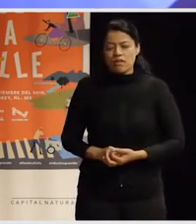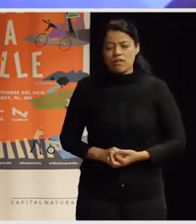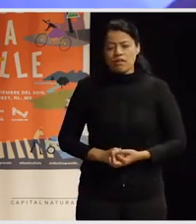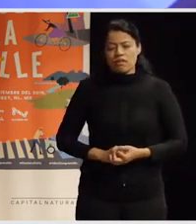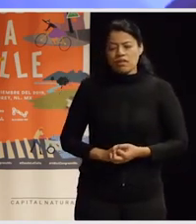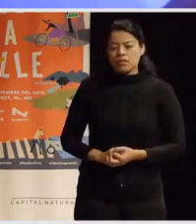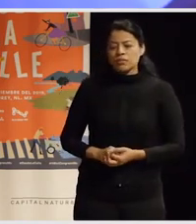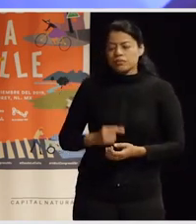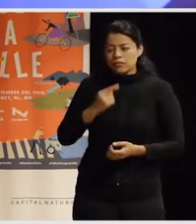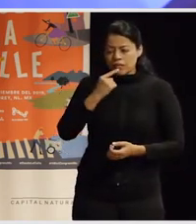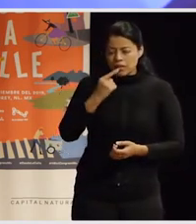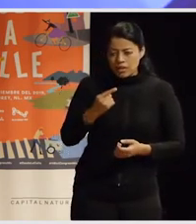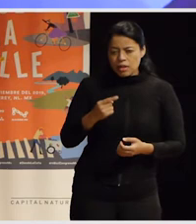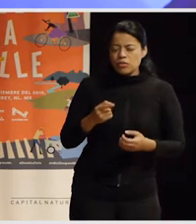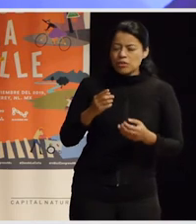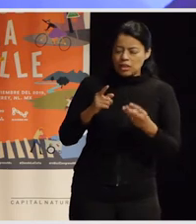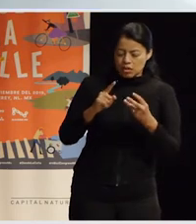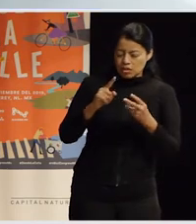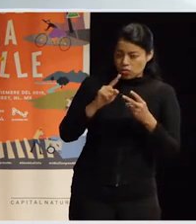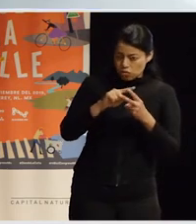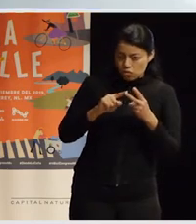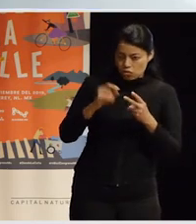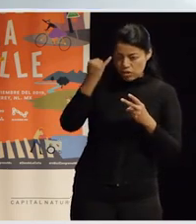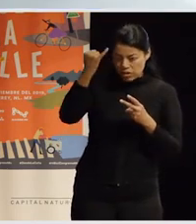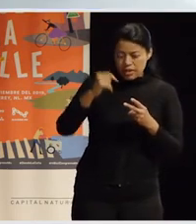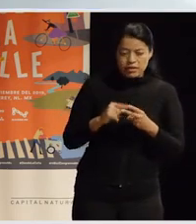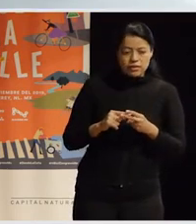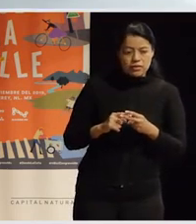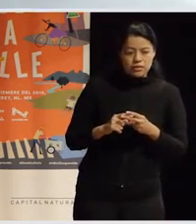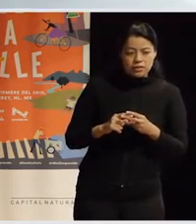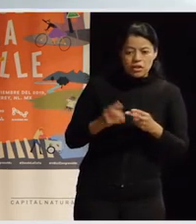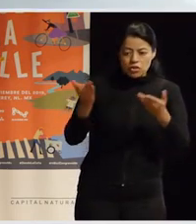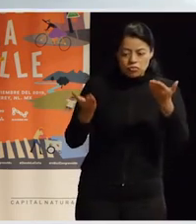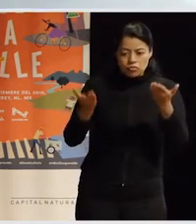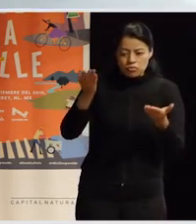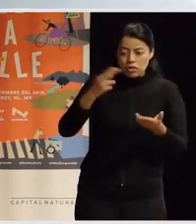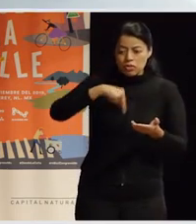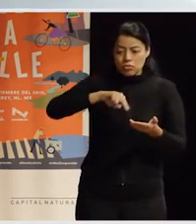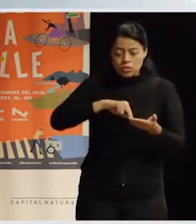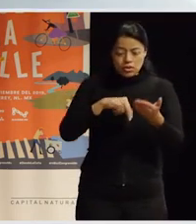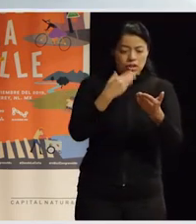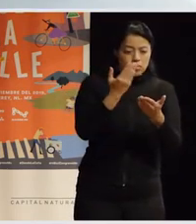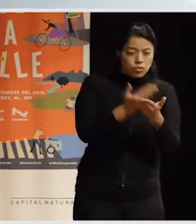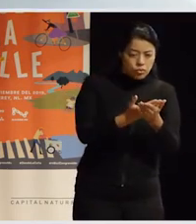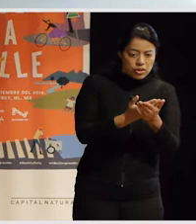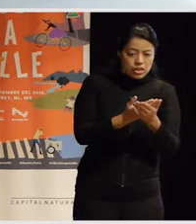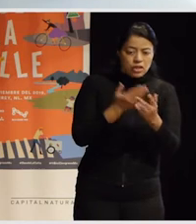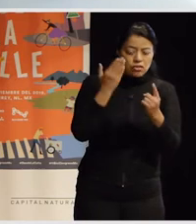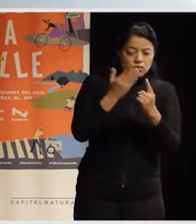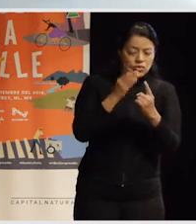digamos que esta pregunta tiene dos partes, ¿no?, una es, nosotras decimos que nuestra propuesta es una propuesta de ciudad feminista,